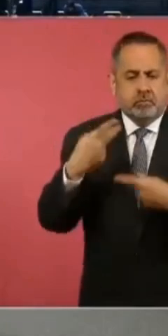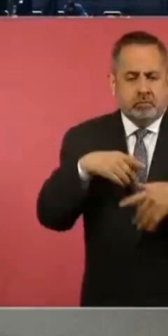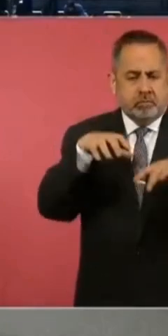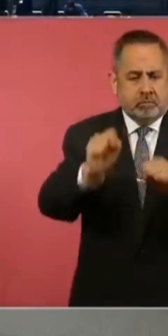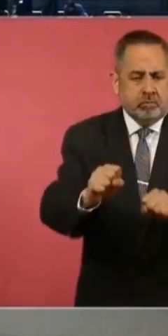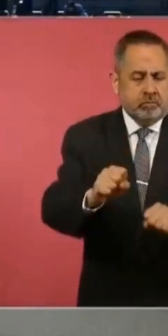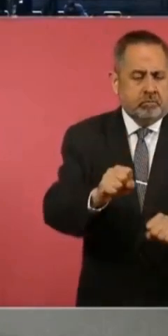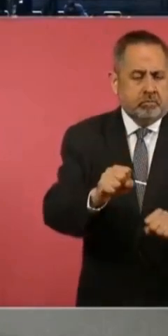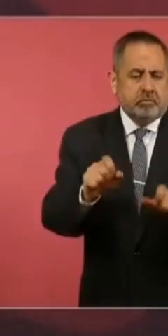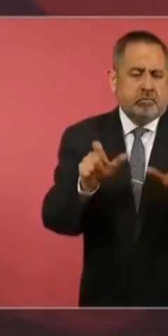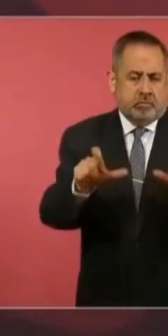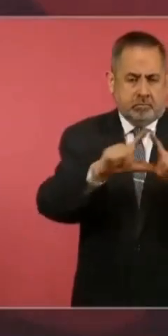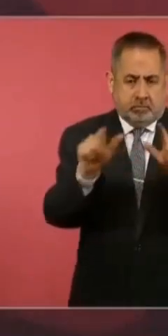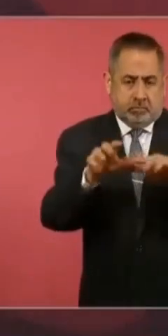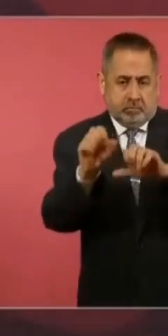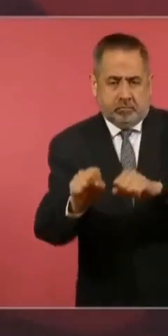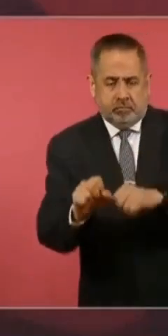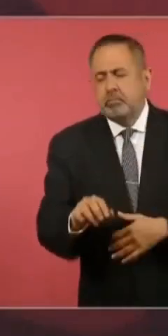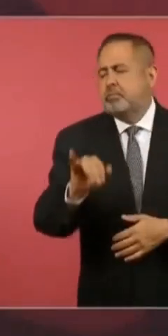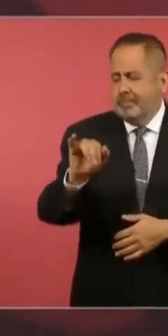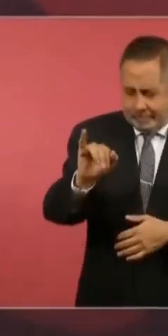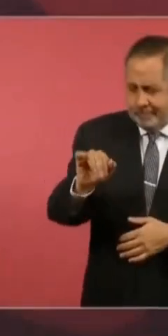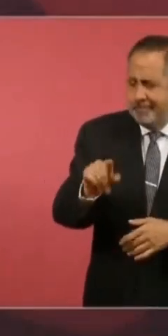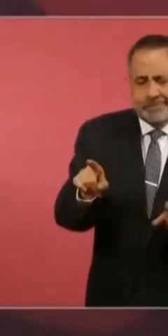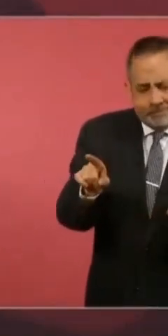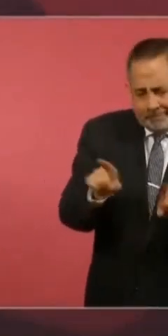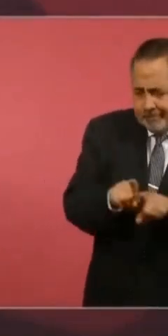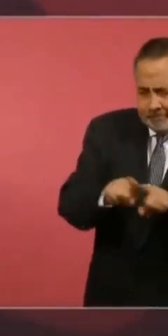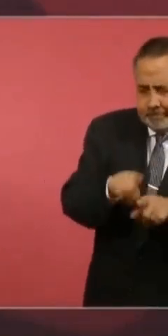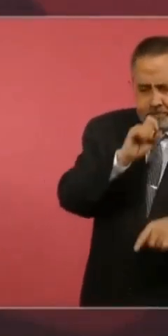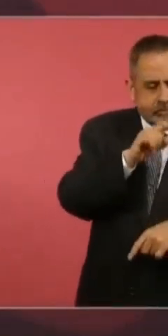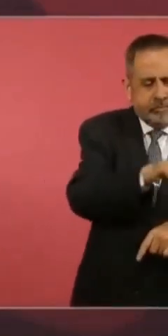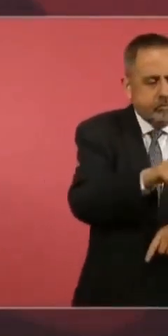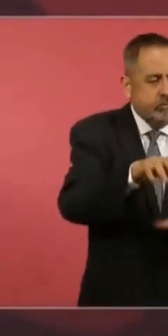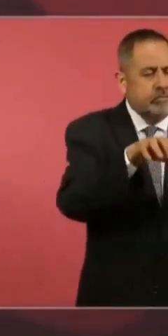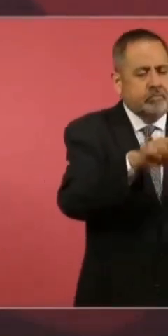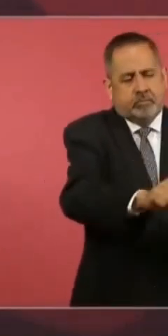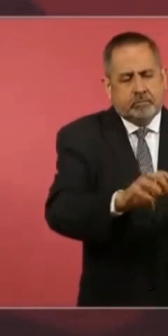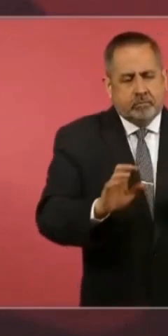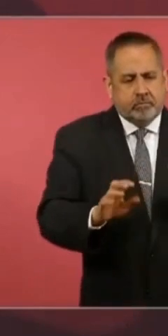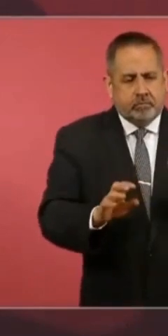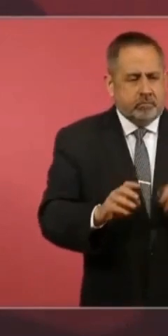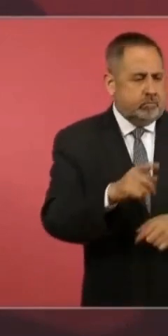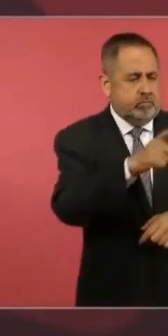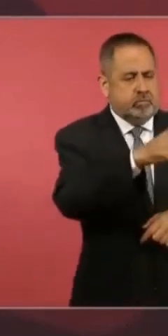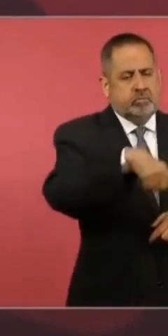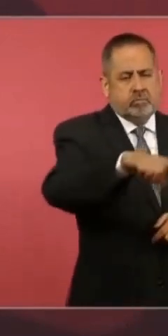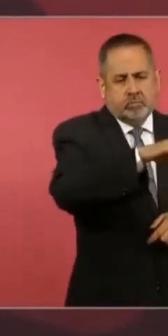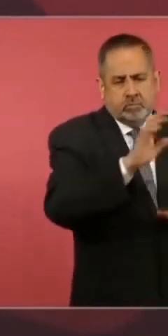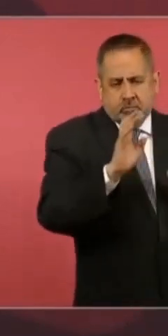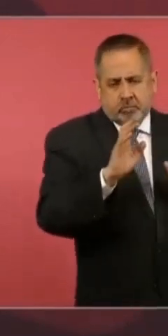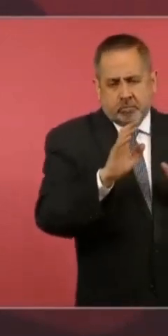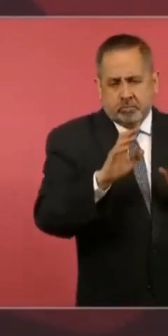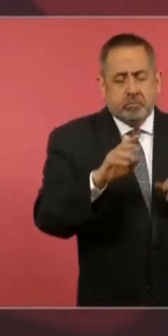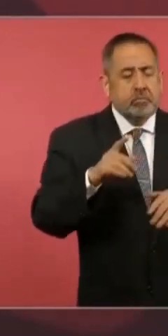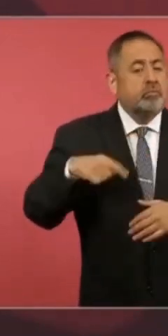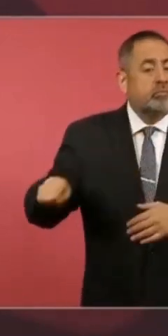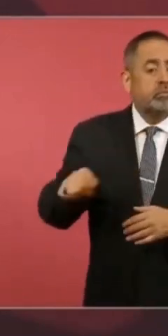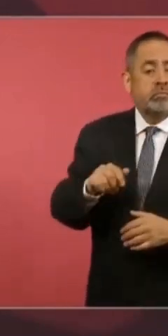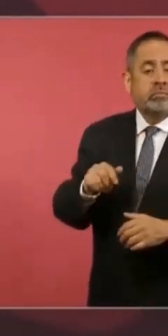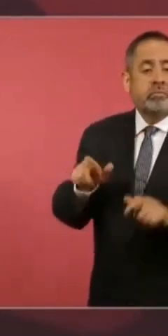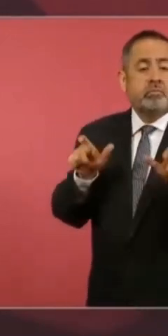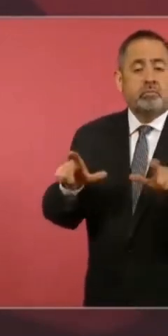Guardia Nacional? Sí, vinculado con lo mismo, porque estaban haciendo labores